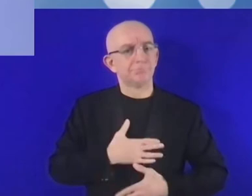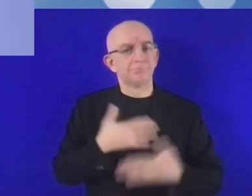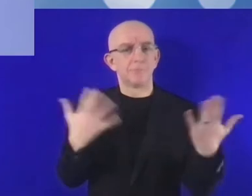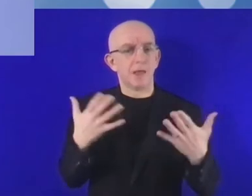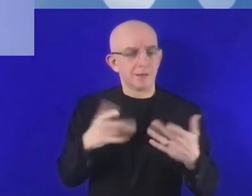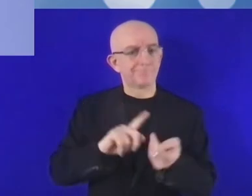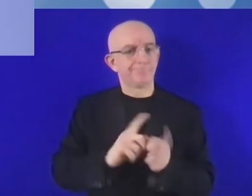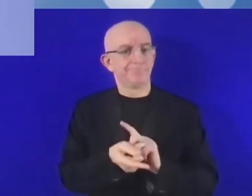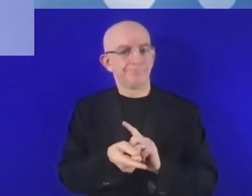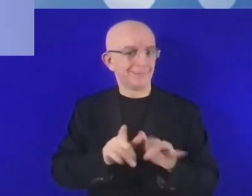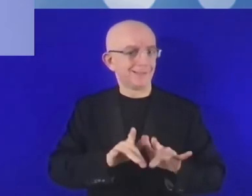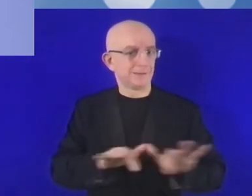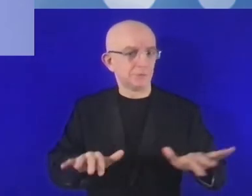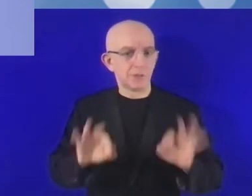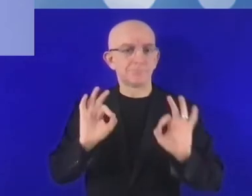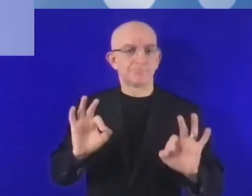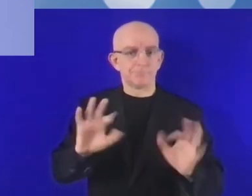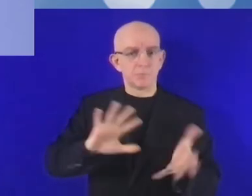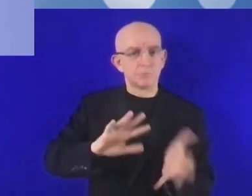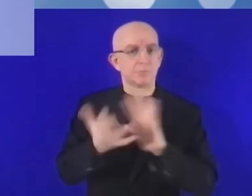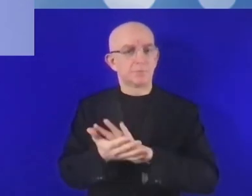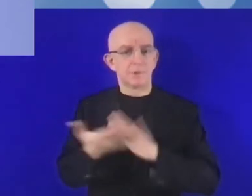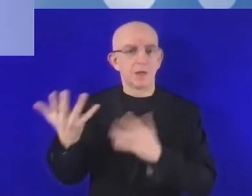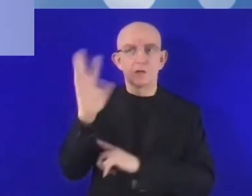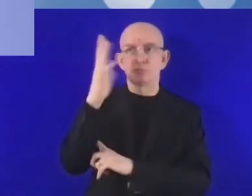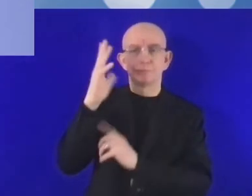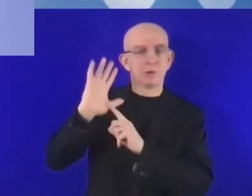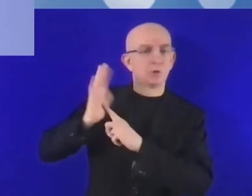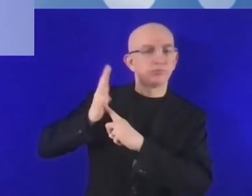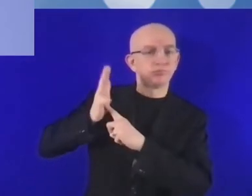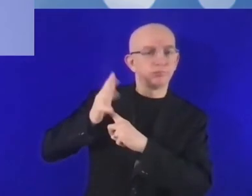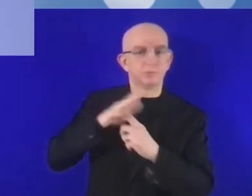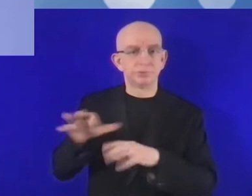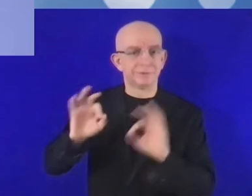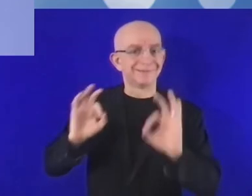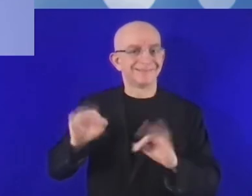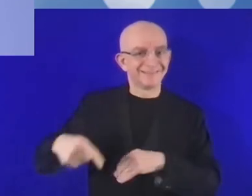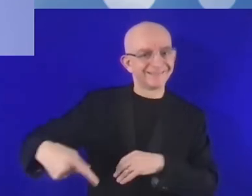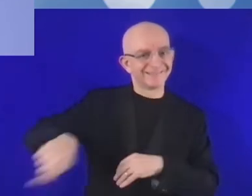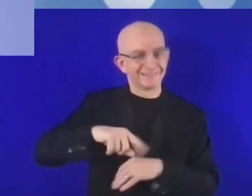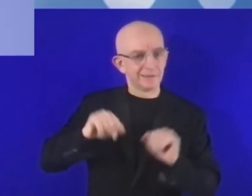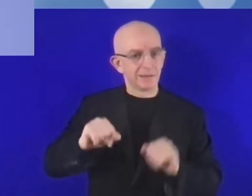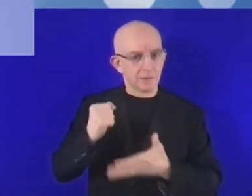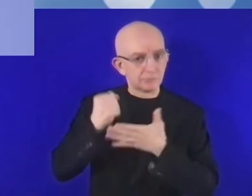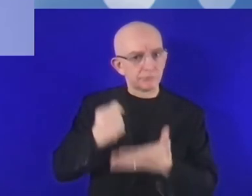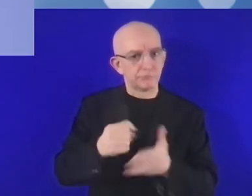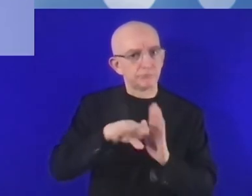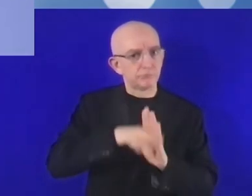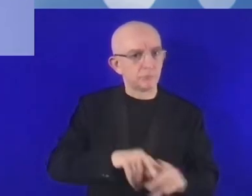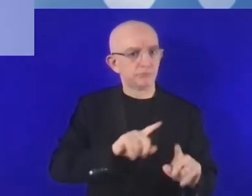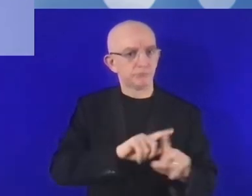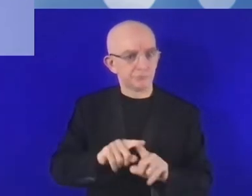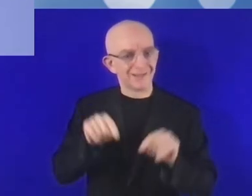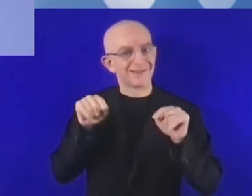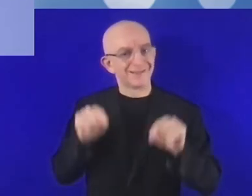cambios de carácter estructural. Es decir, necesitamos grandes programas de inversión. Por eso mismo, la